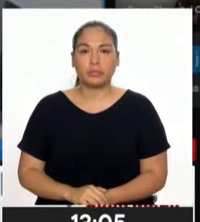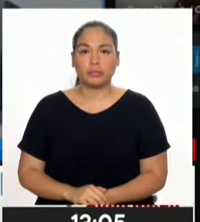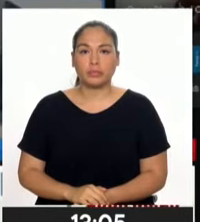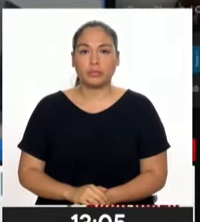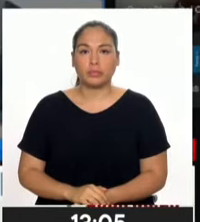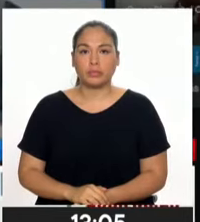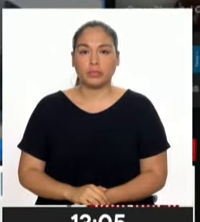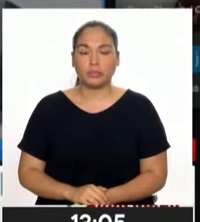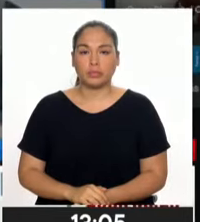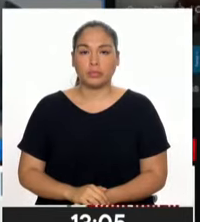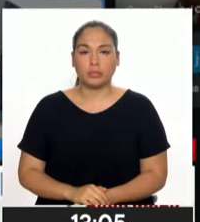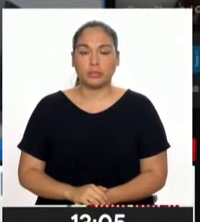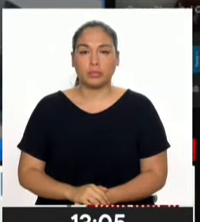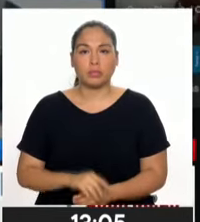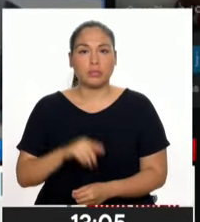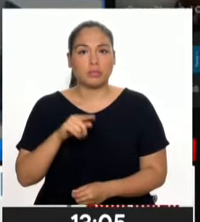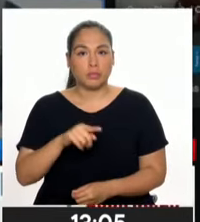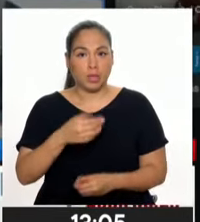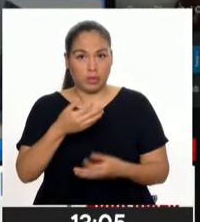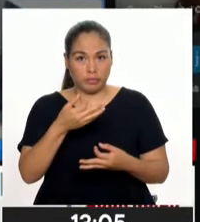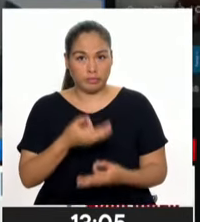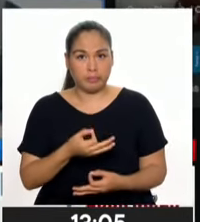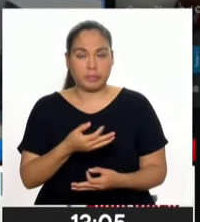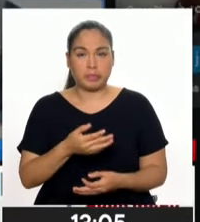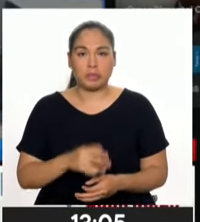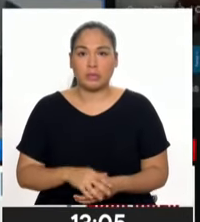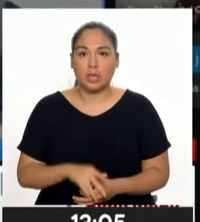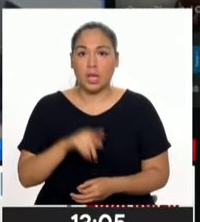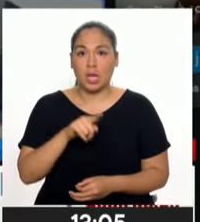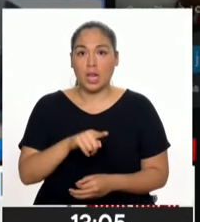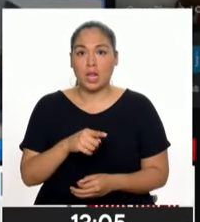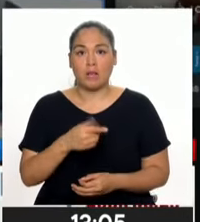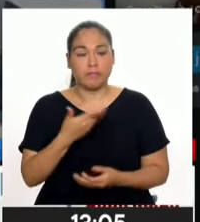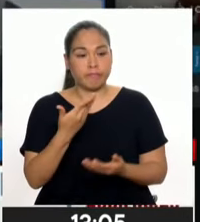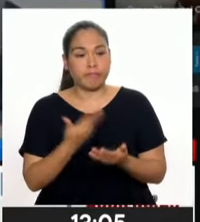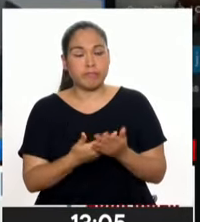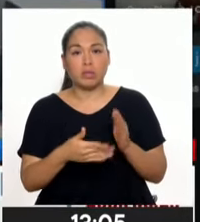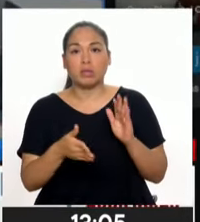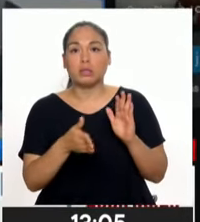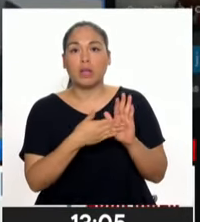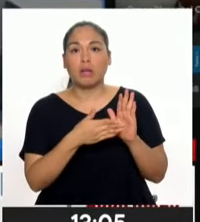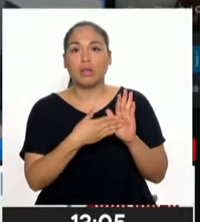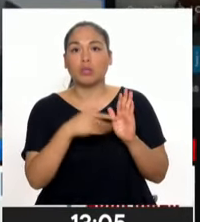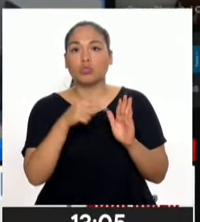Y estando aquí se verifican dichos antecedentes.